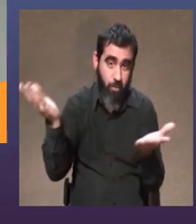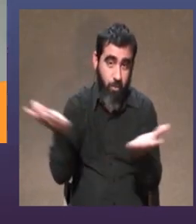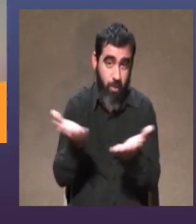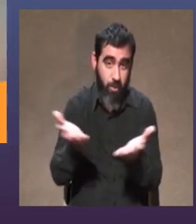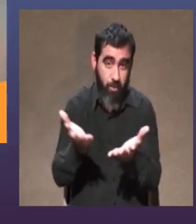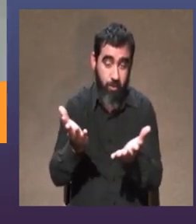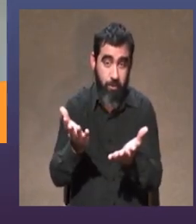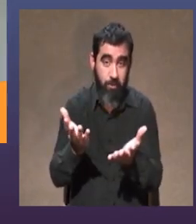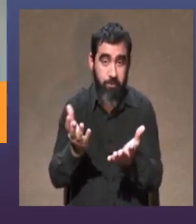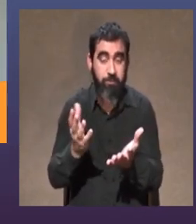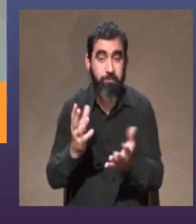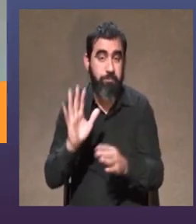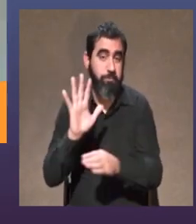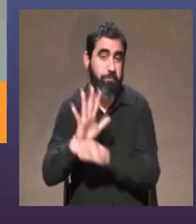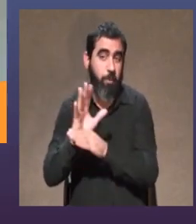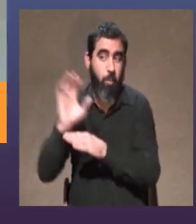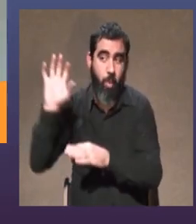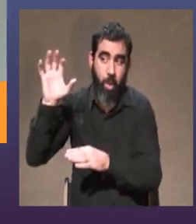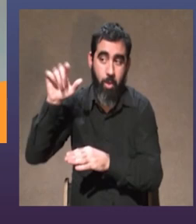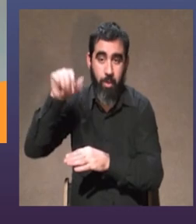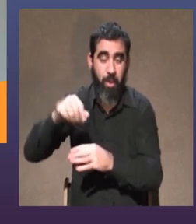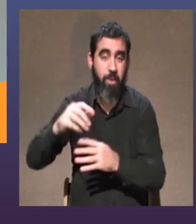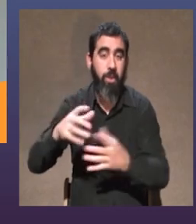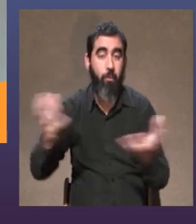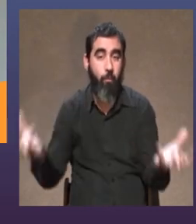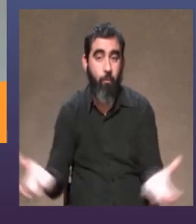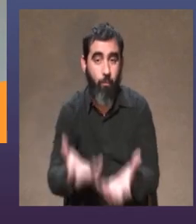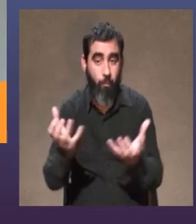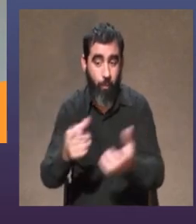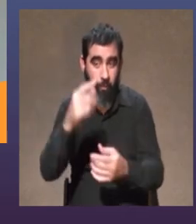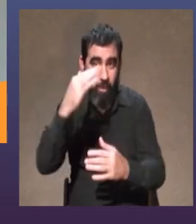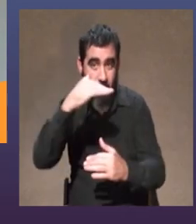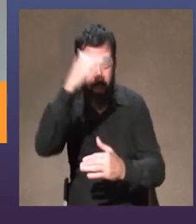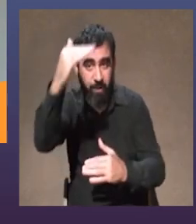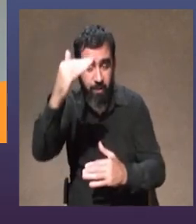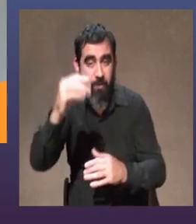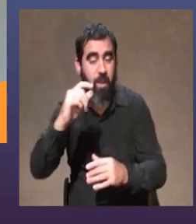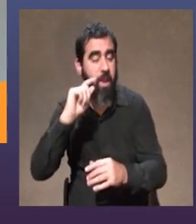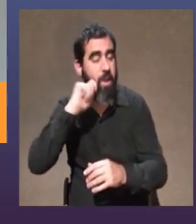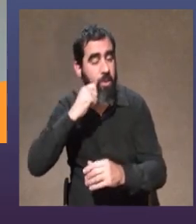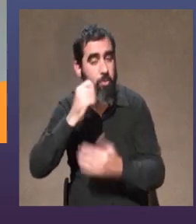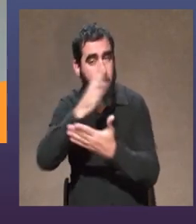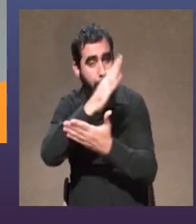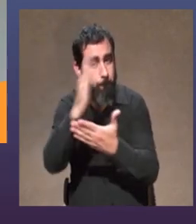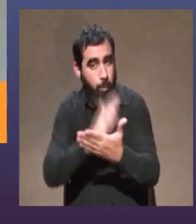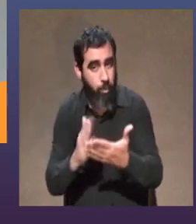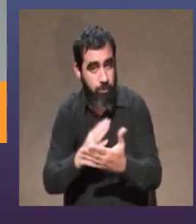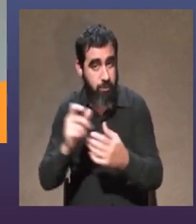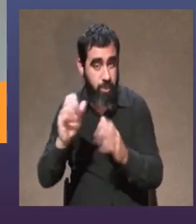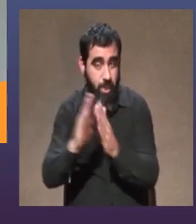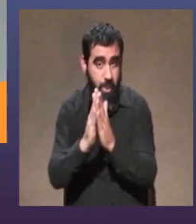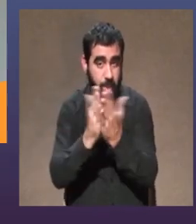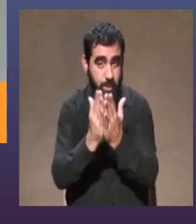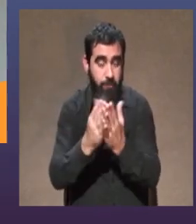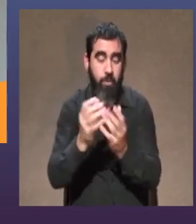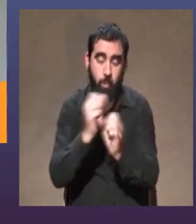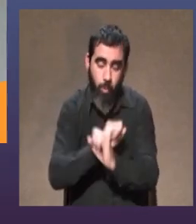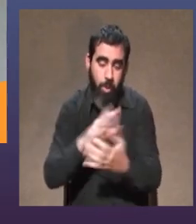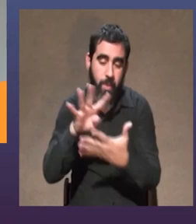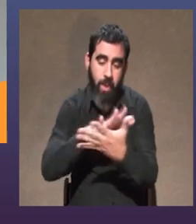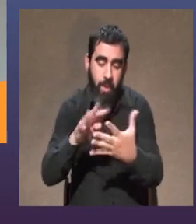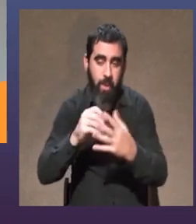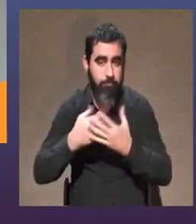¿cómo es? casi como un adorno arriba de mi estufa leña porque es un libro de poesía hermoso si no lo leyeron lean lo que es así